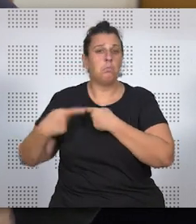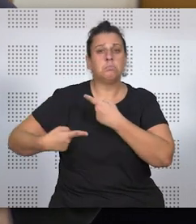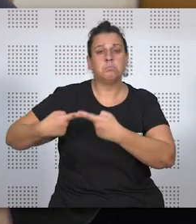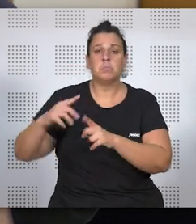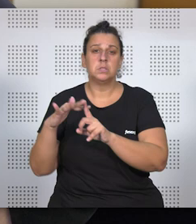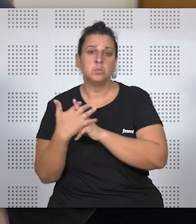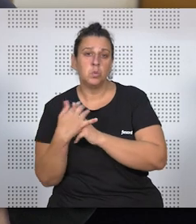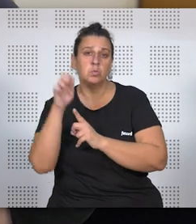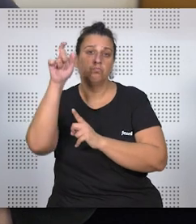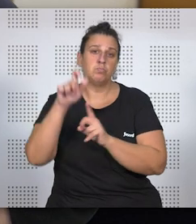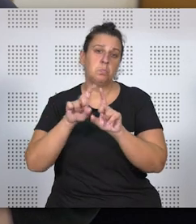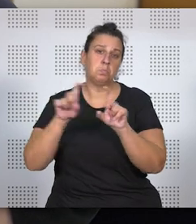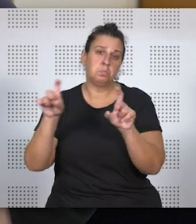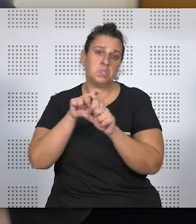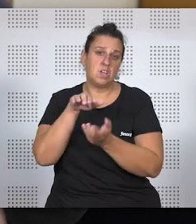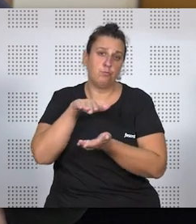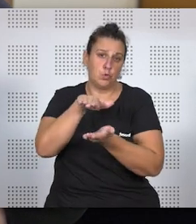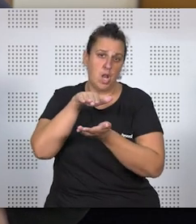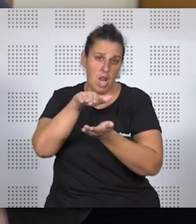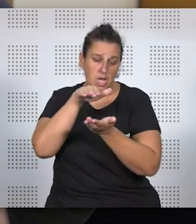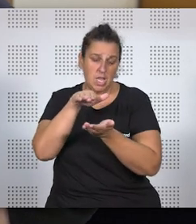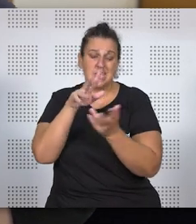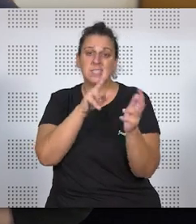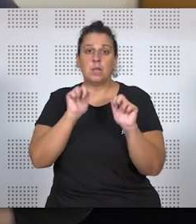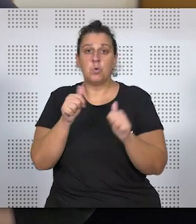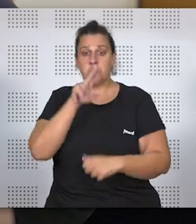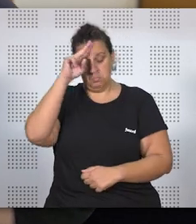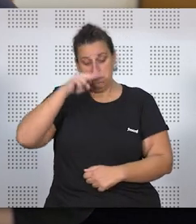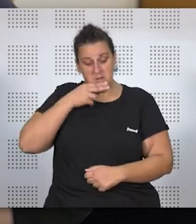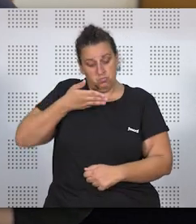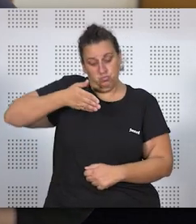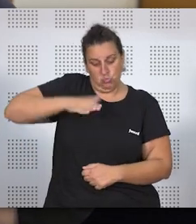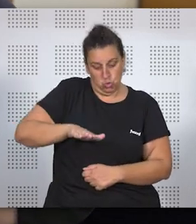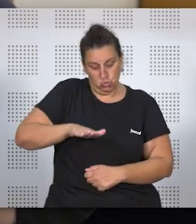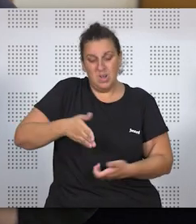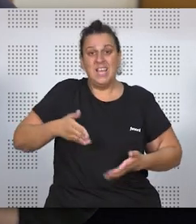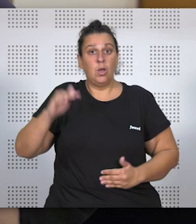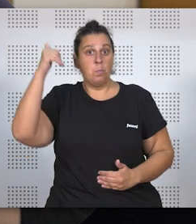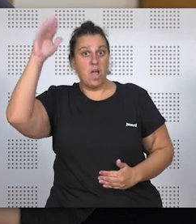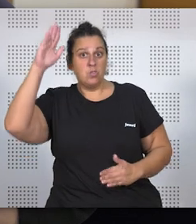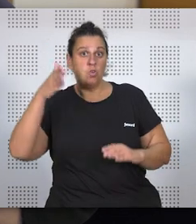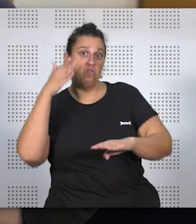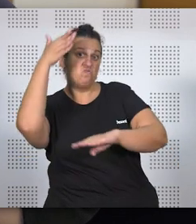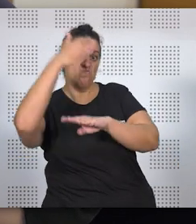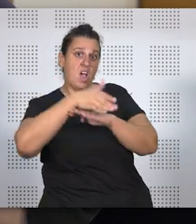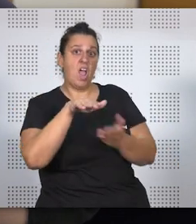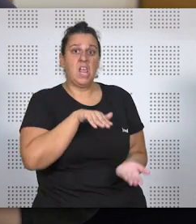es una familia que tiene una funeraria, la serie comienza cuando el padre muere, y entonces llega el hijo mayor para el funeral, y decide quedarse, aunque se había